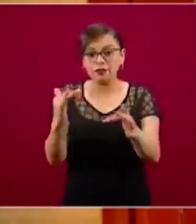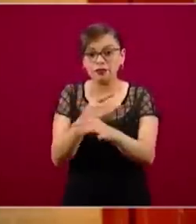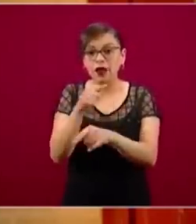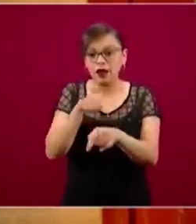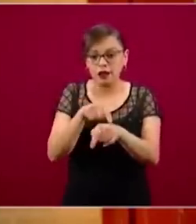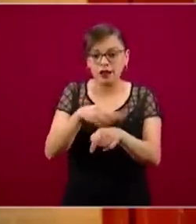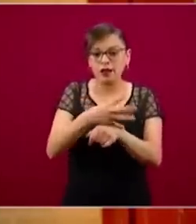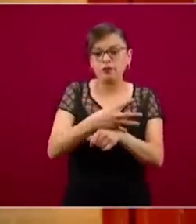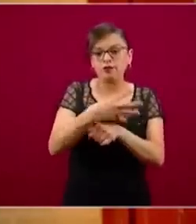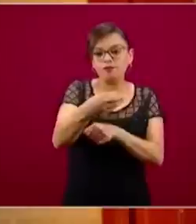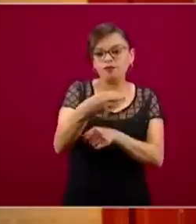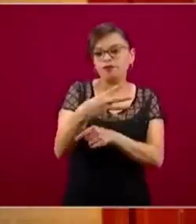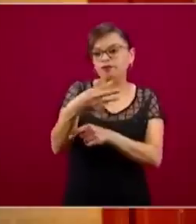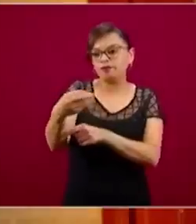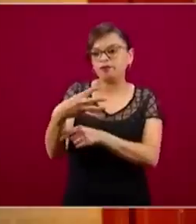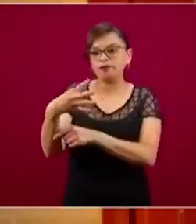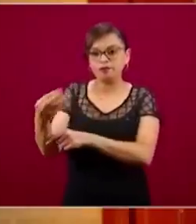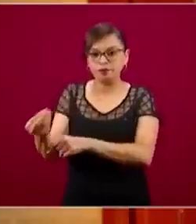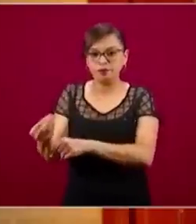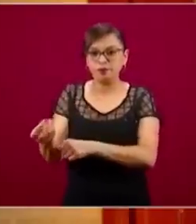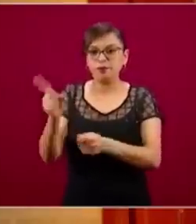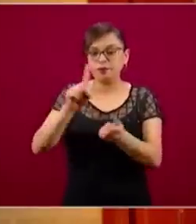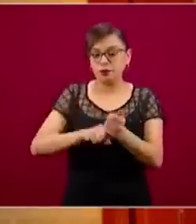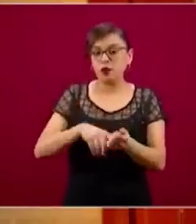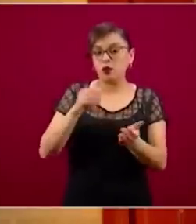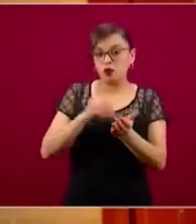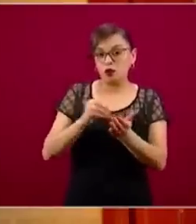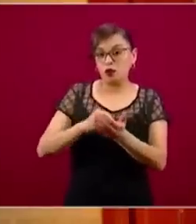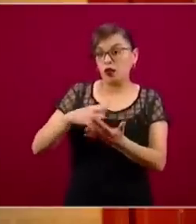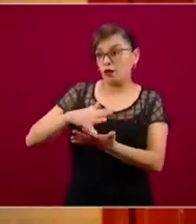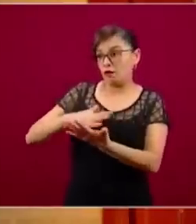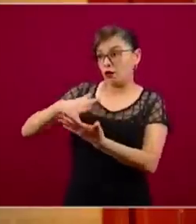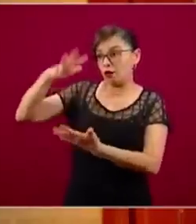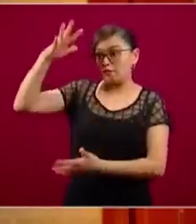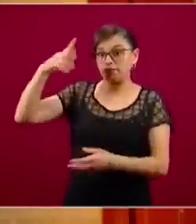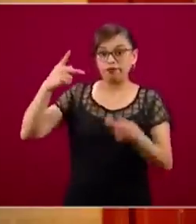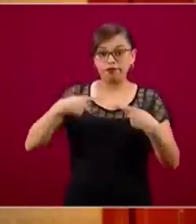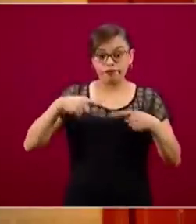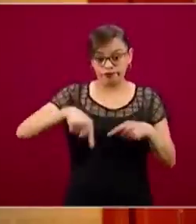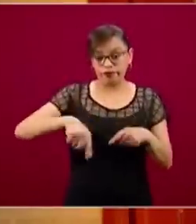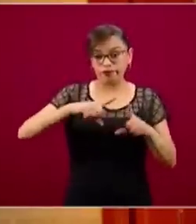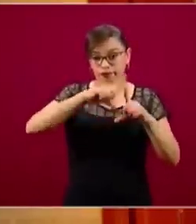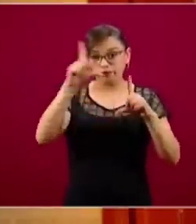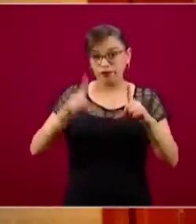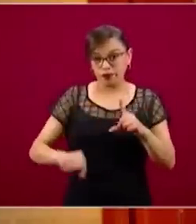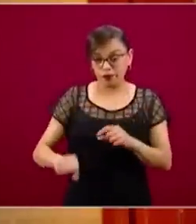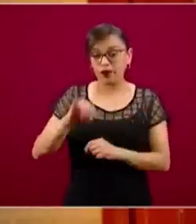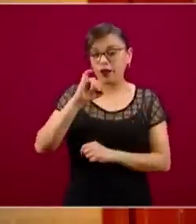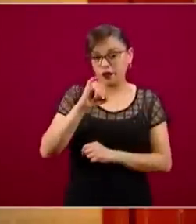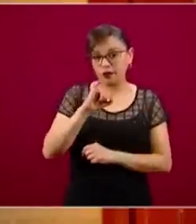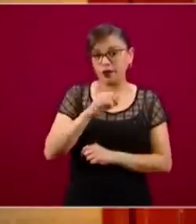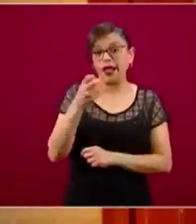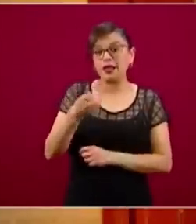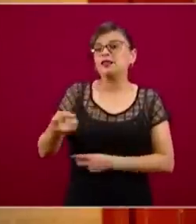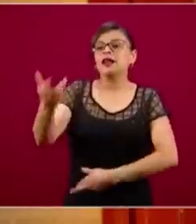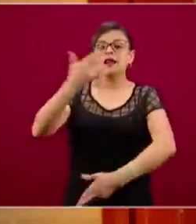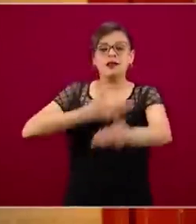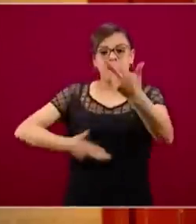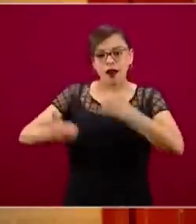que eran susceptibles, que todavía son la enorme mayoría de la población y entonces resurge la epidemia. O bien,